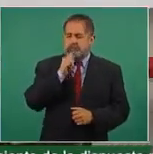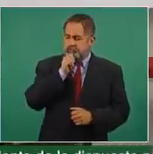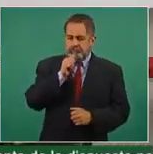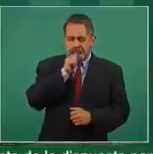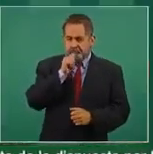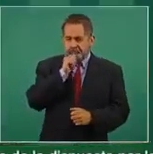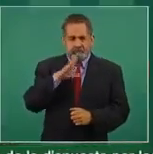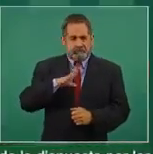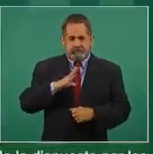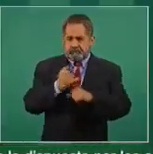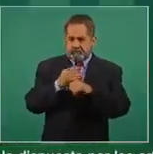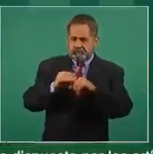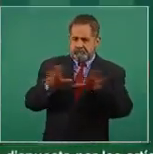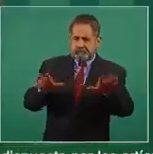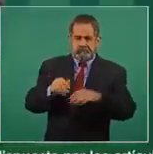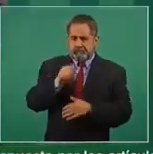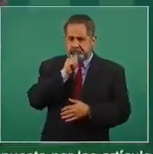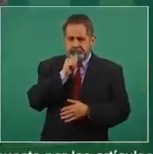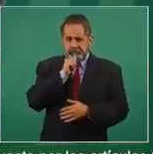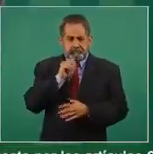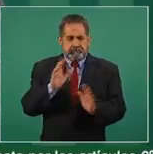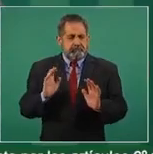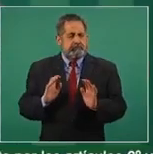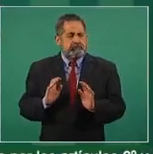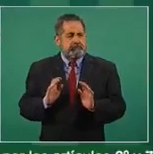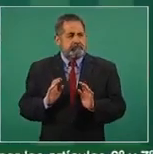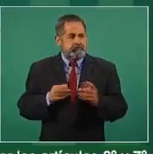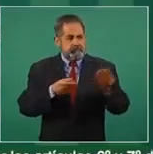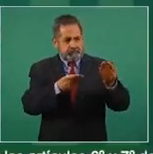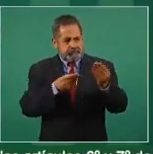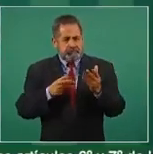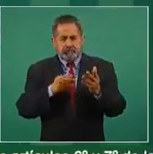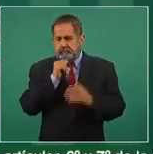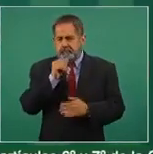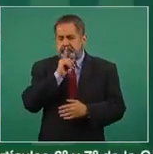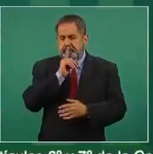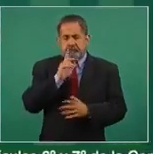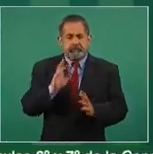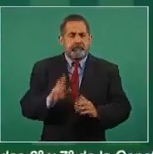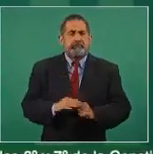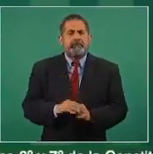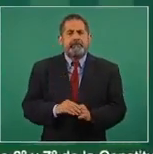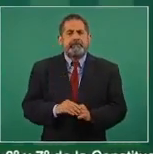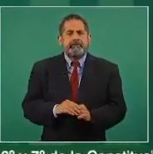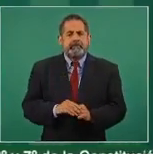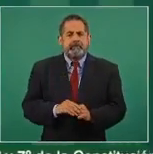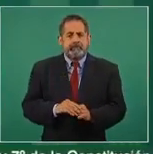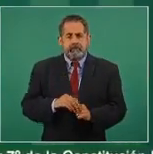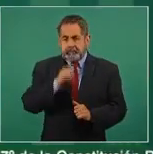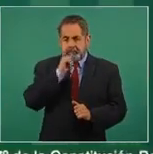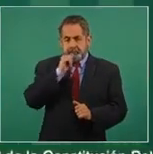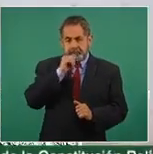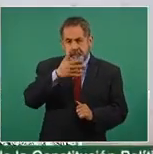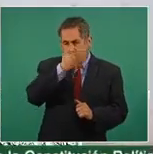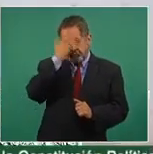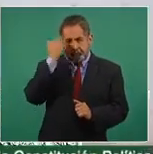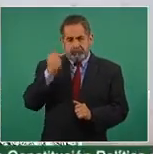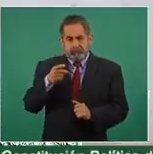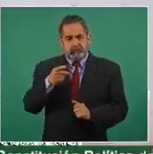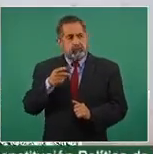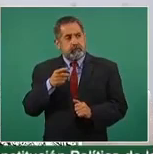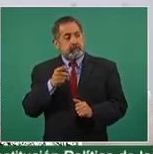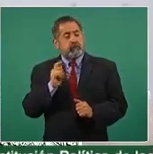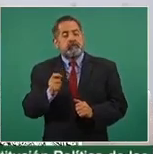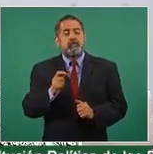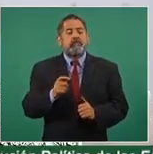información al respecto. No sabemos si se vaya